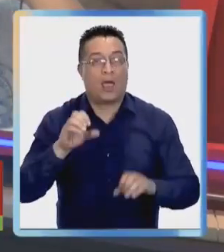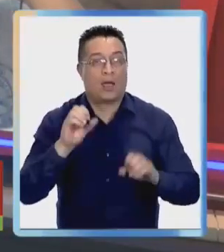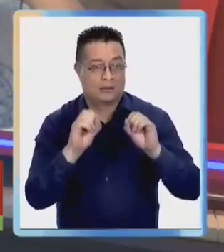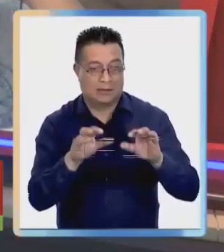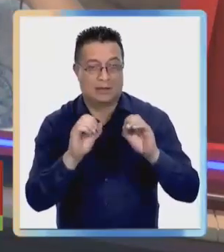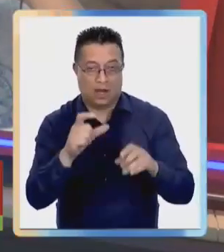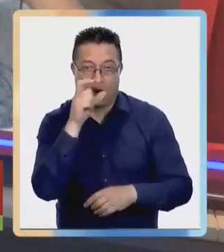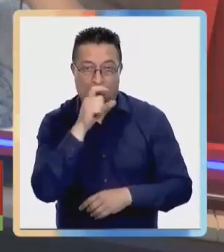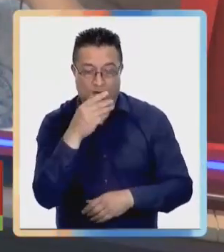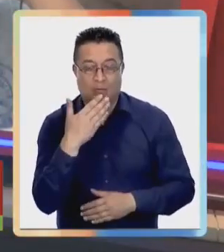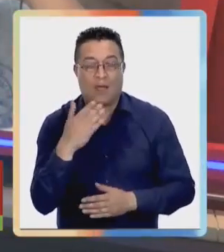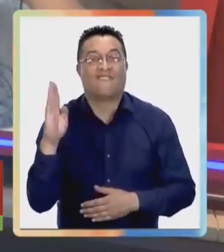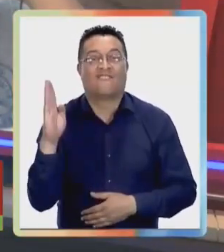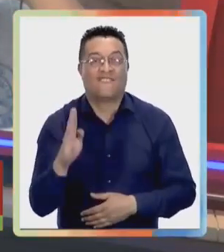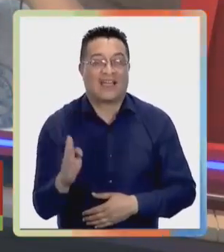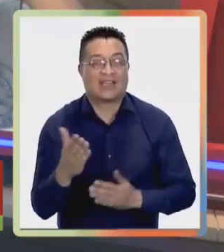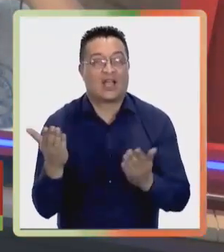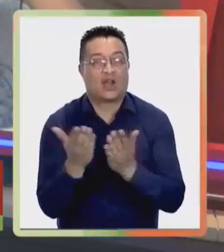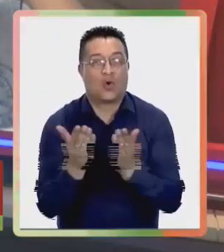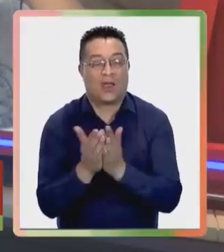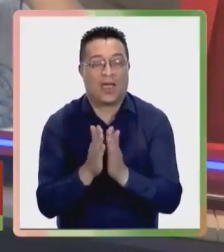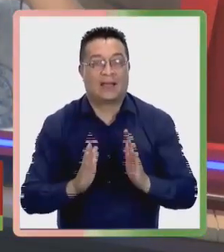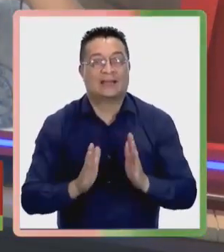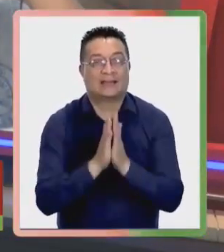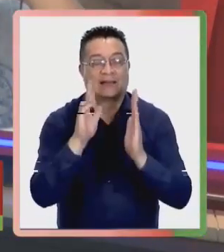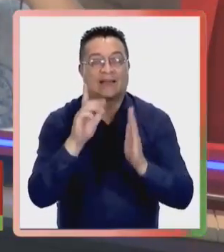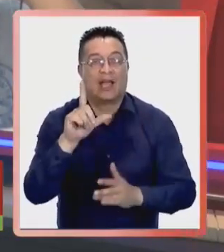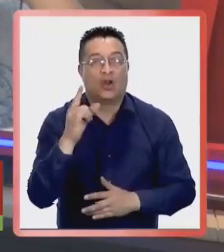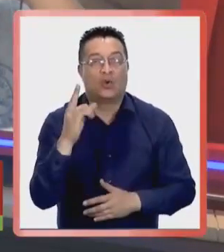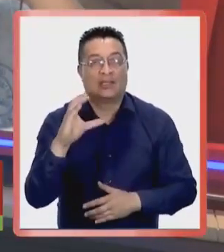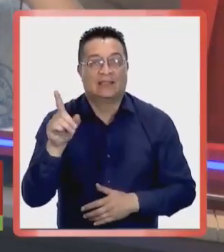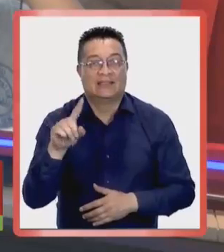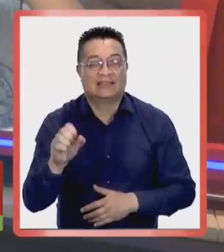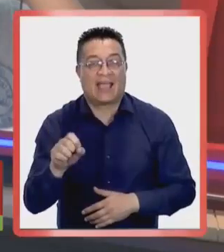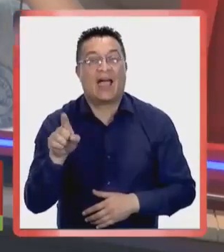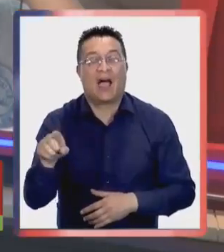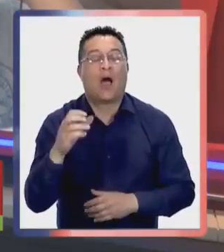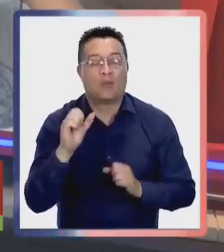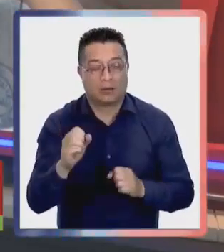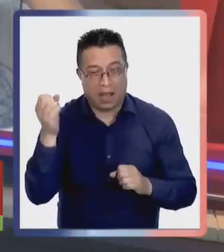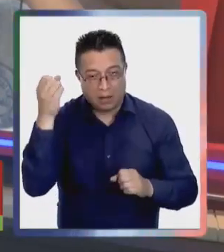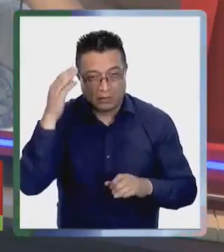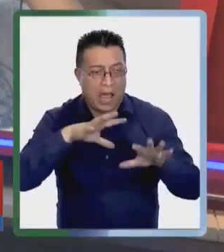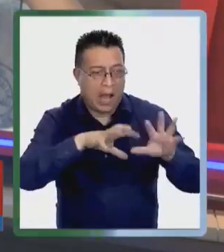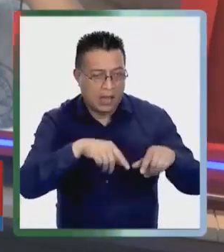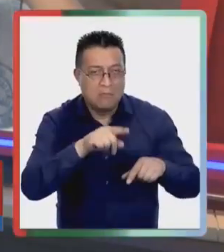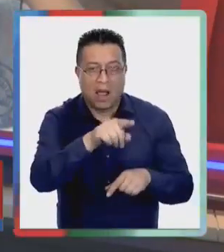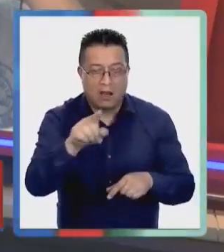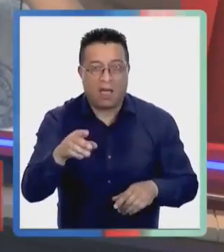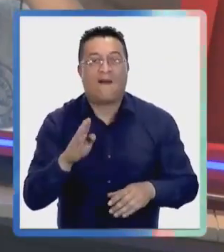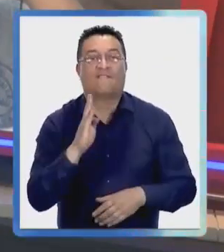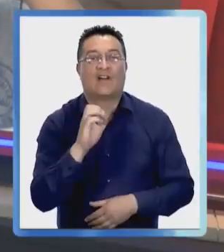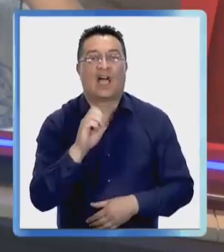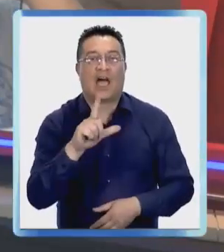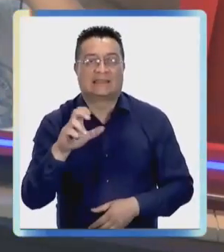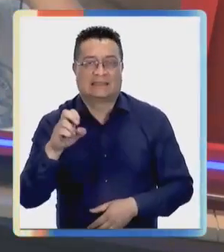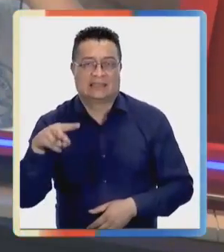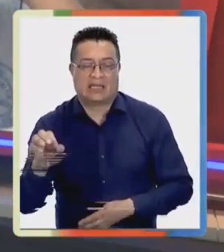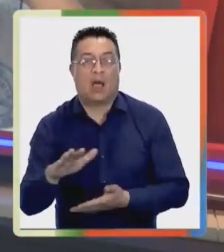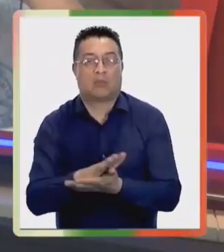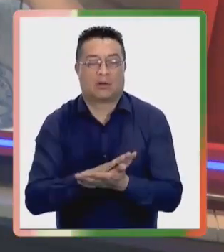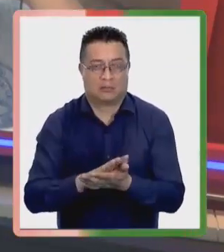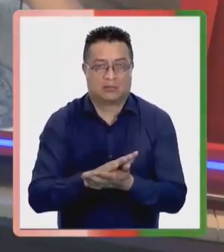clases para los niños de la enseñanza básica del Colegio Santa Luisa, que pudieron aprender sobre los animales de la zona, como las ballenas, por ejemplo.